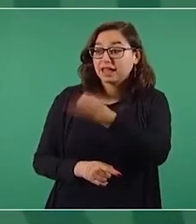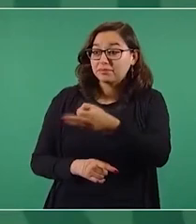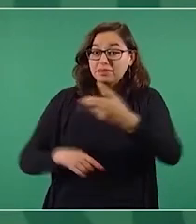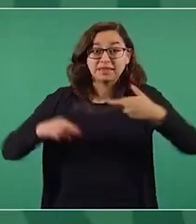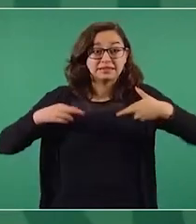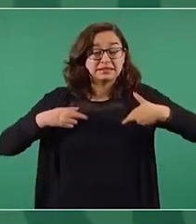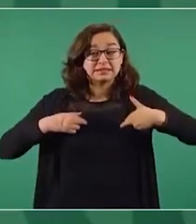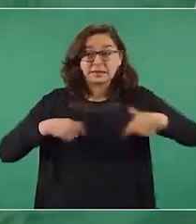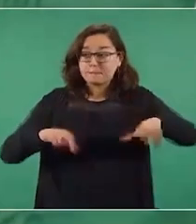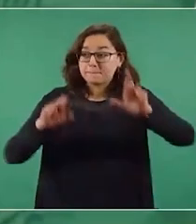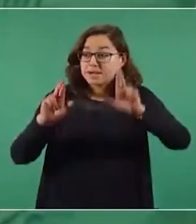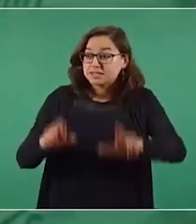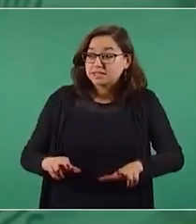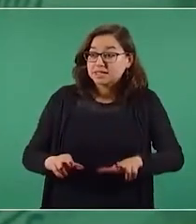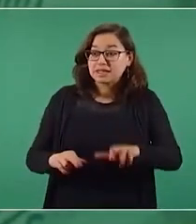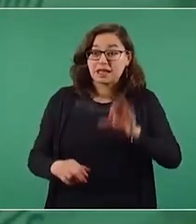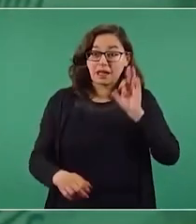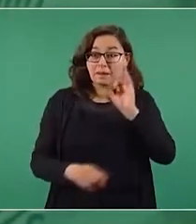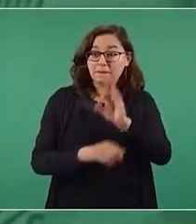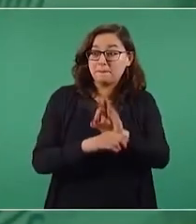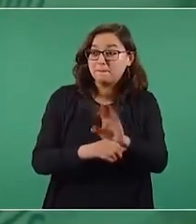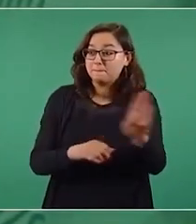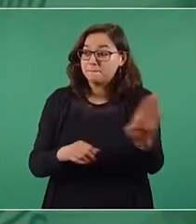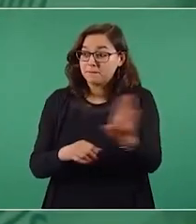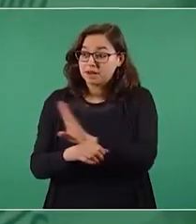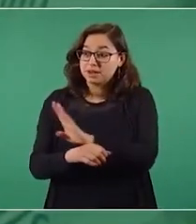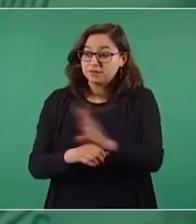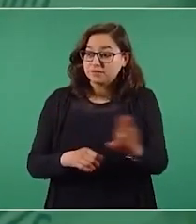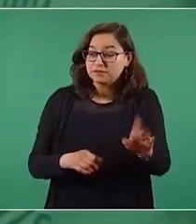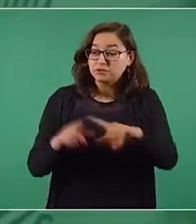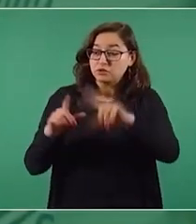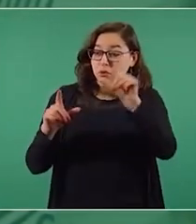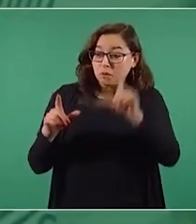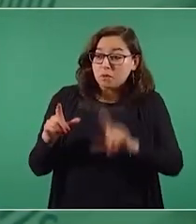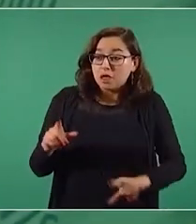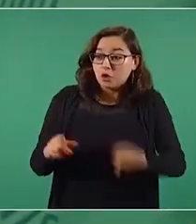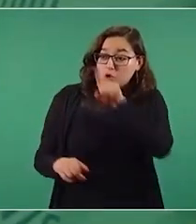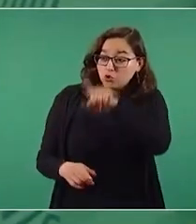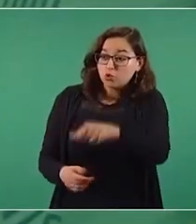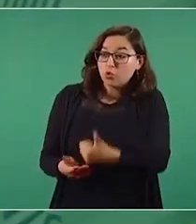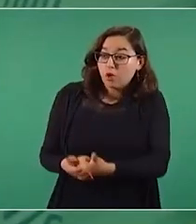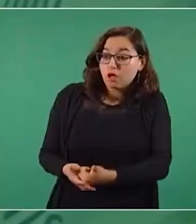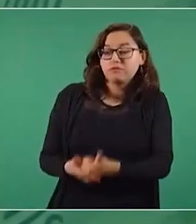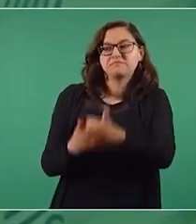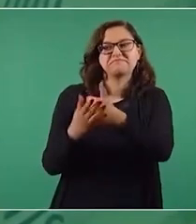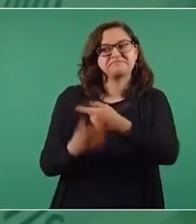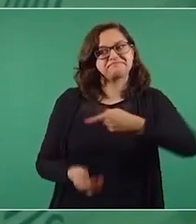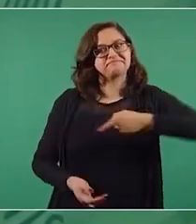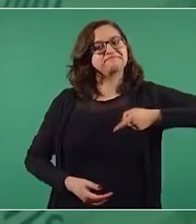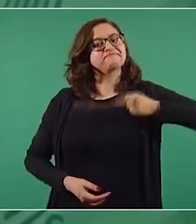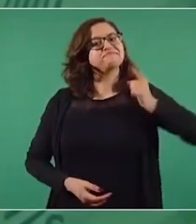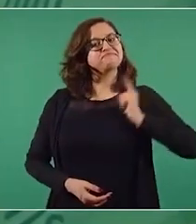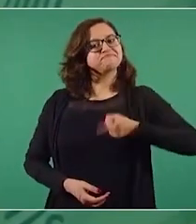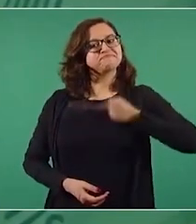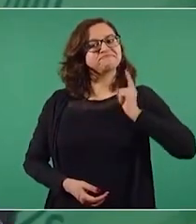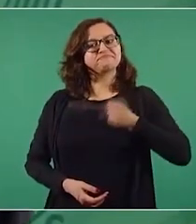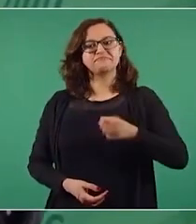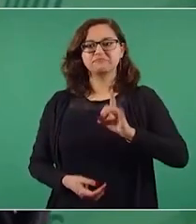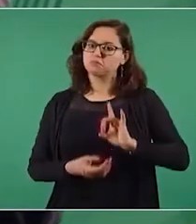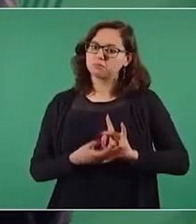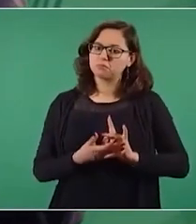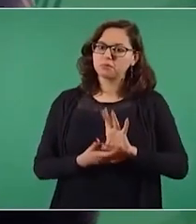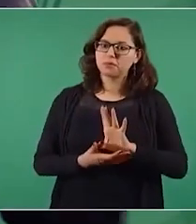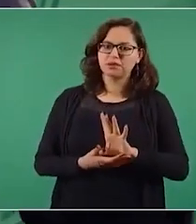en el desarrollo del país o representar a México en el extranjero, ¿por qué? Si fuese para